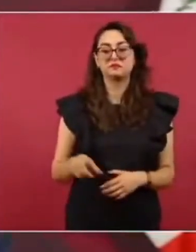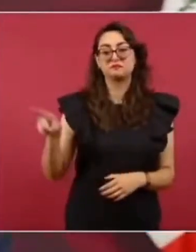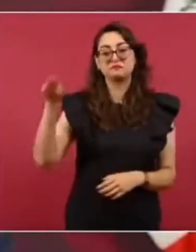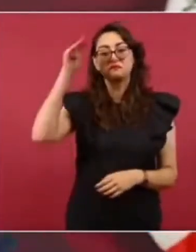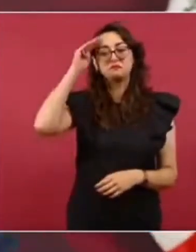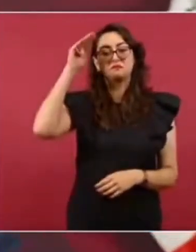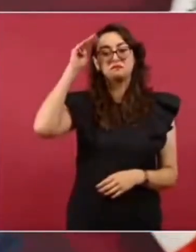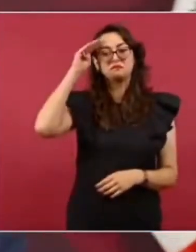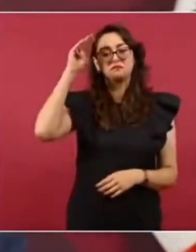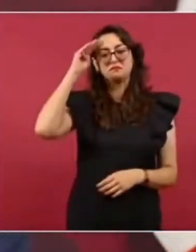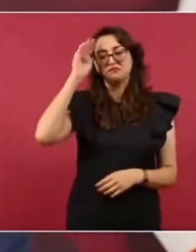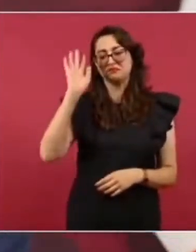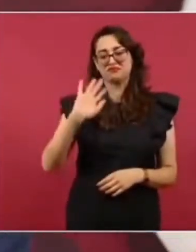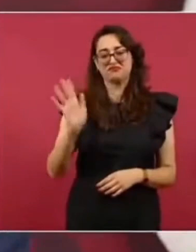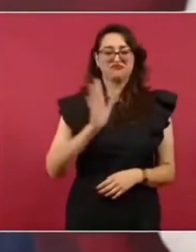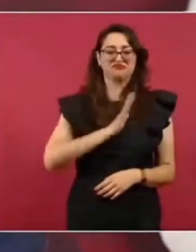mundo.